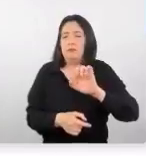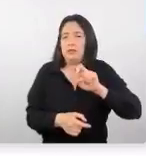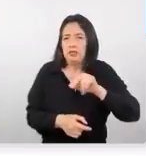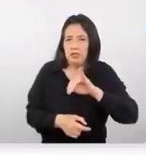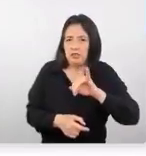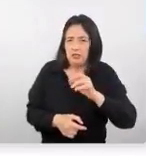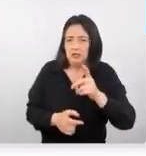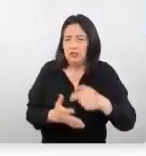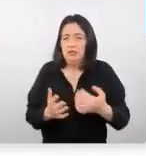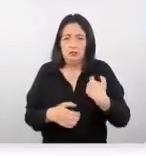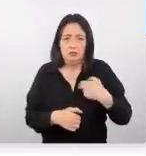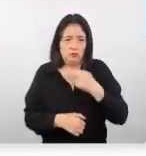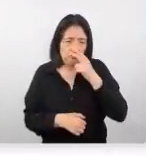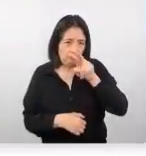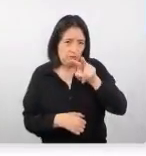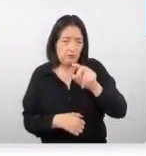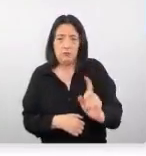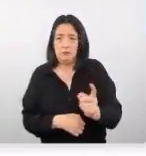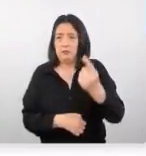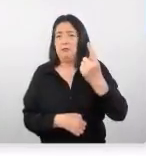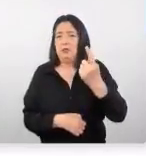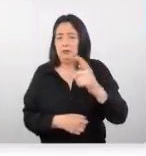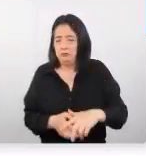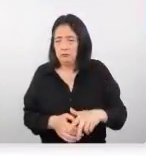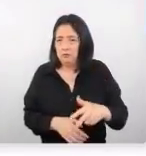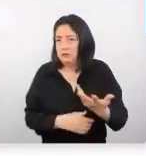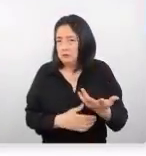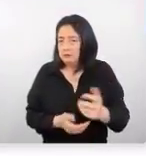como el primer en nuestra lista.